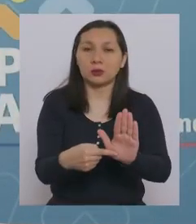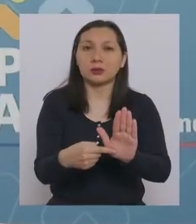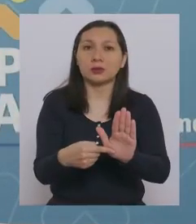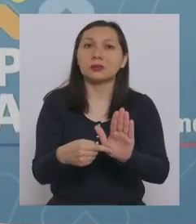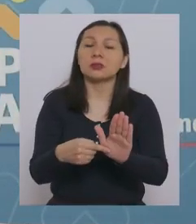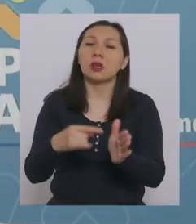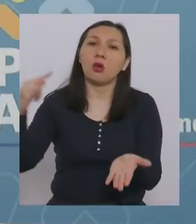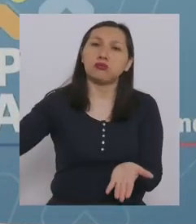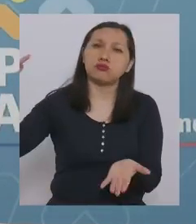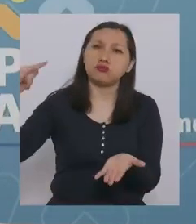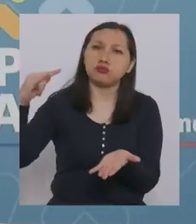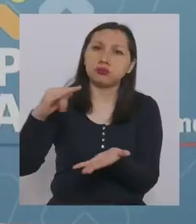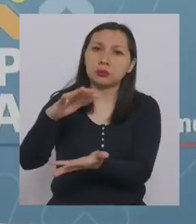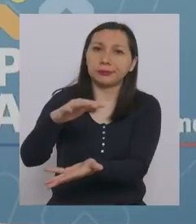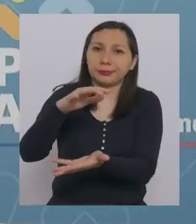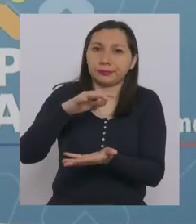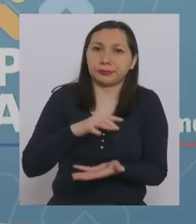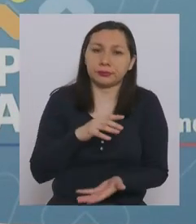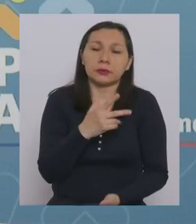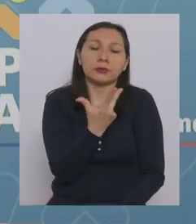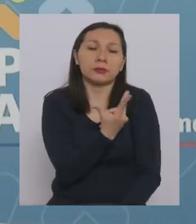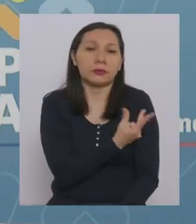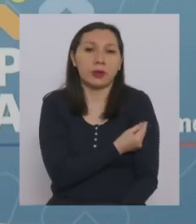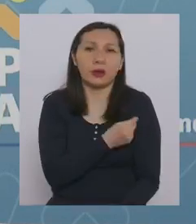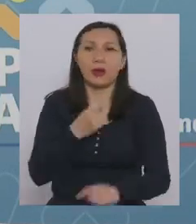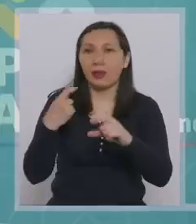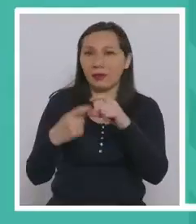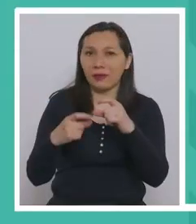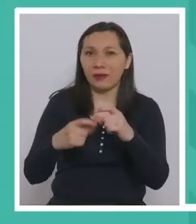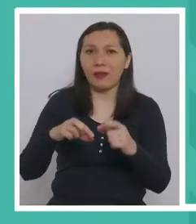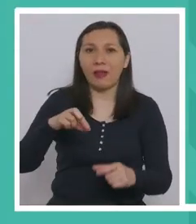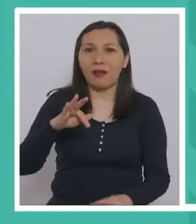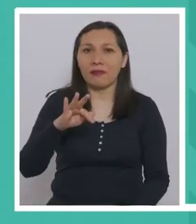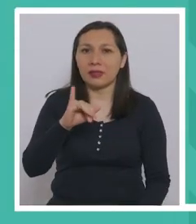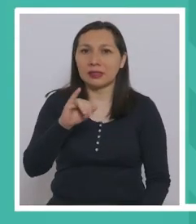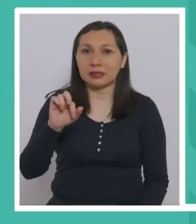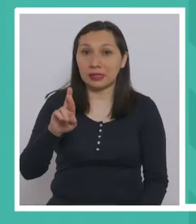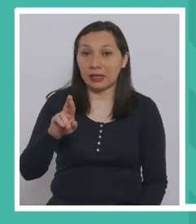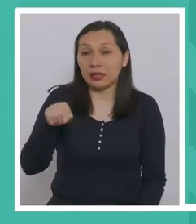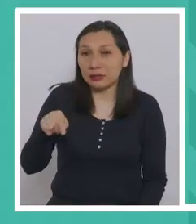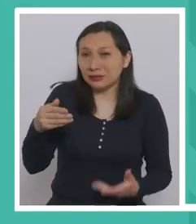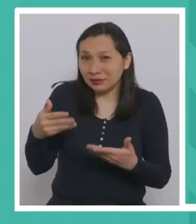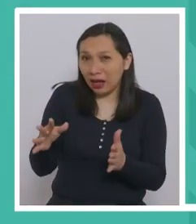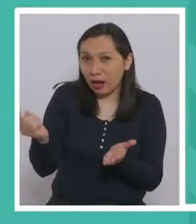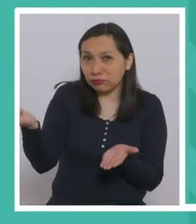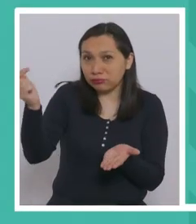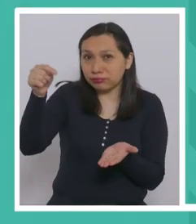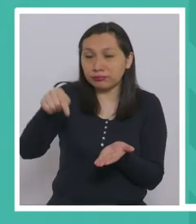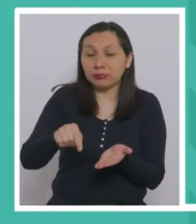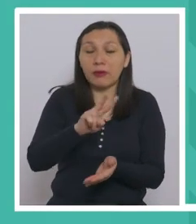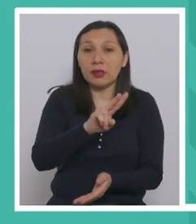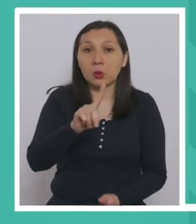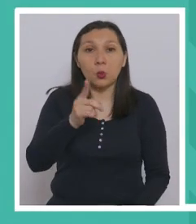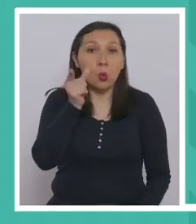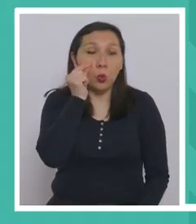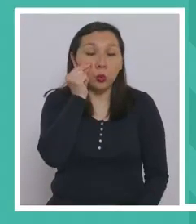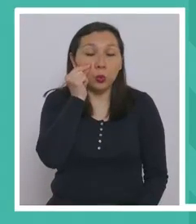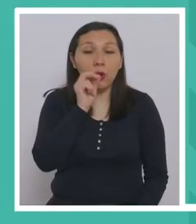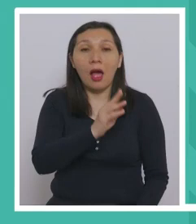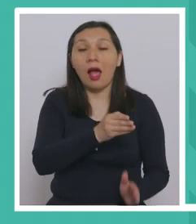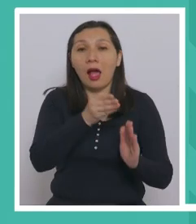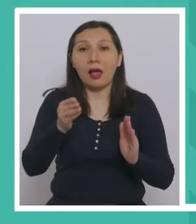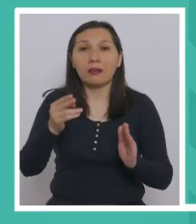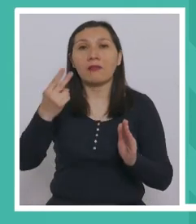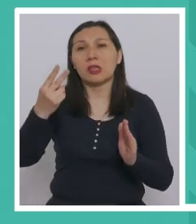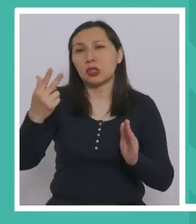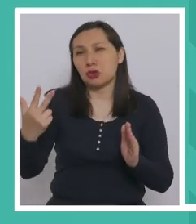llegada de nuevas vacunas Pfizer-BioNTech a Chile. Ya han llegado entre el veintiuno de octubre, el veintidós,